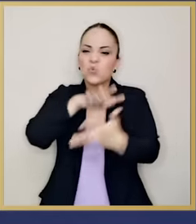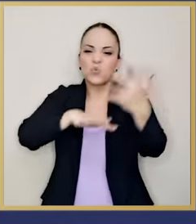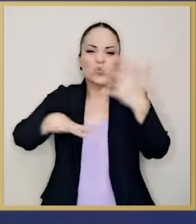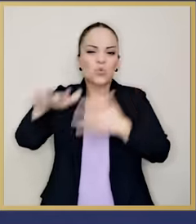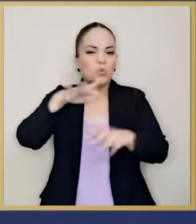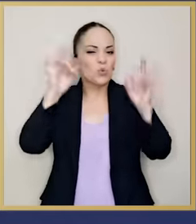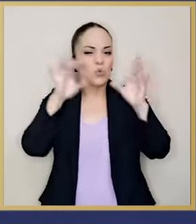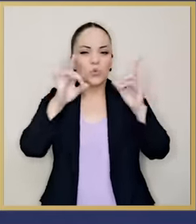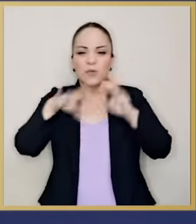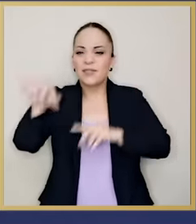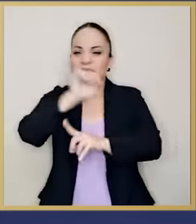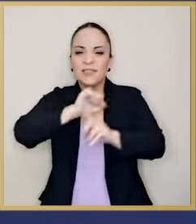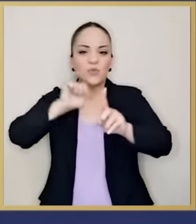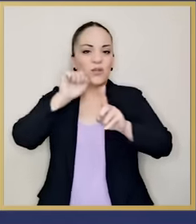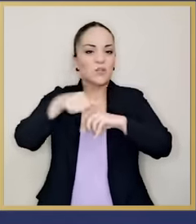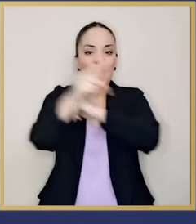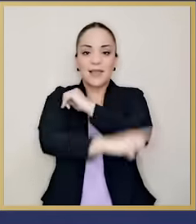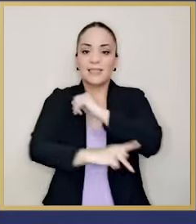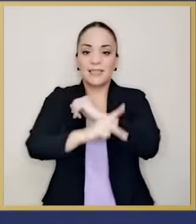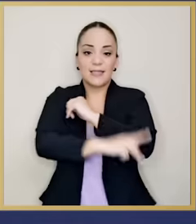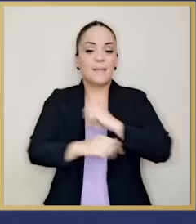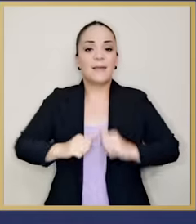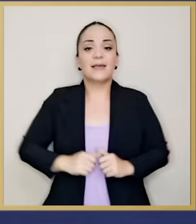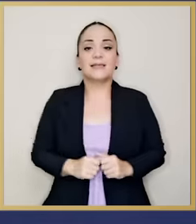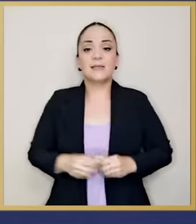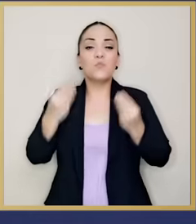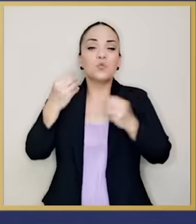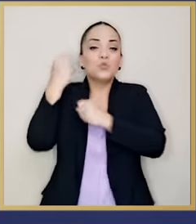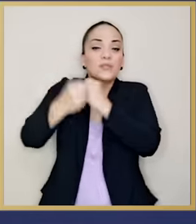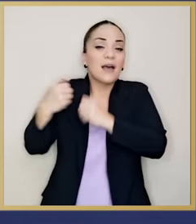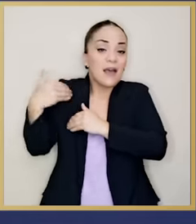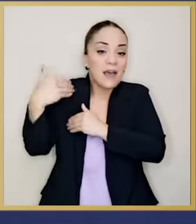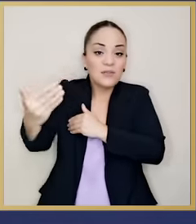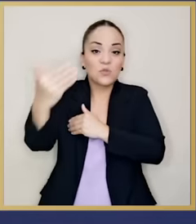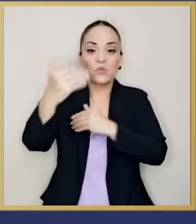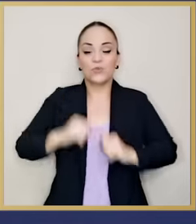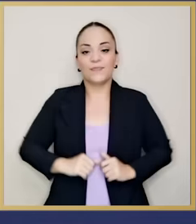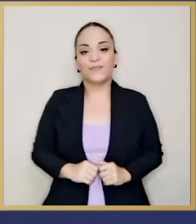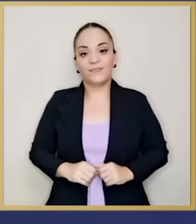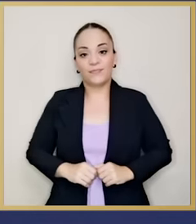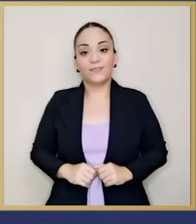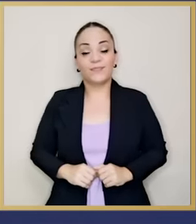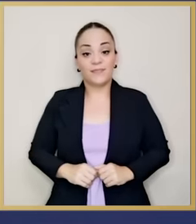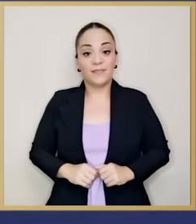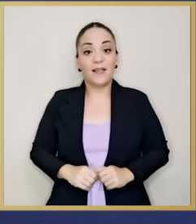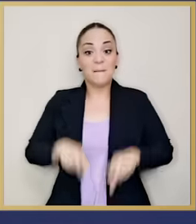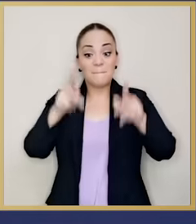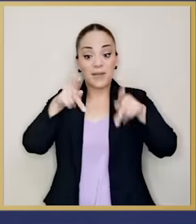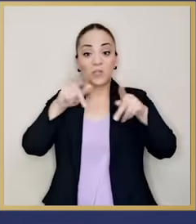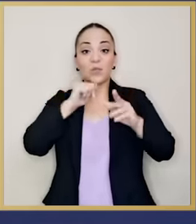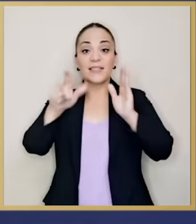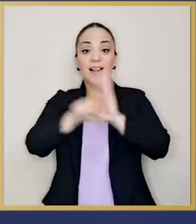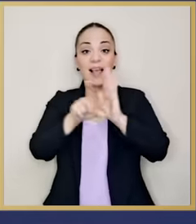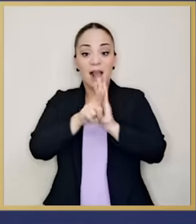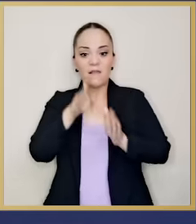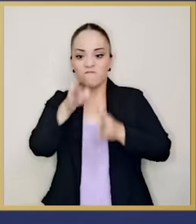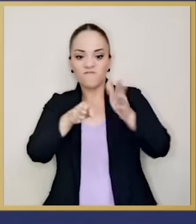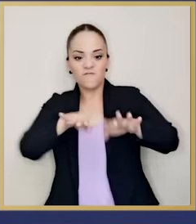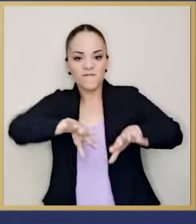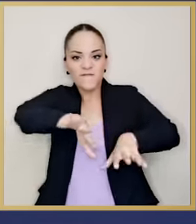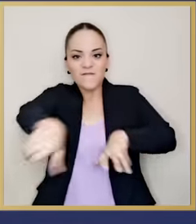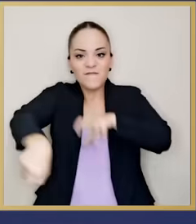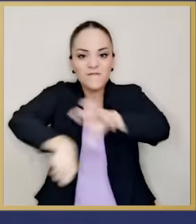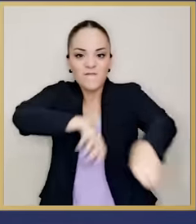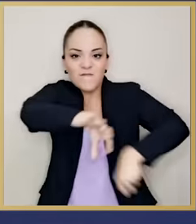pesadilla que ha sufrido nuestro país por décadas. La explotación ilegal, muy